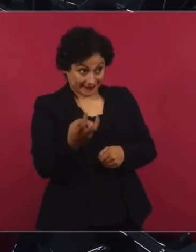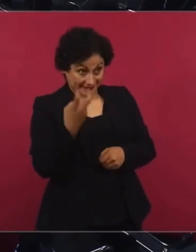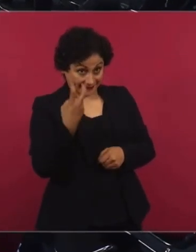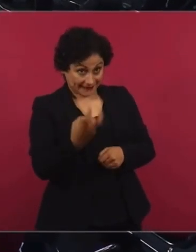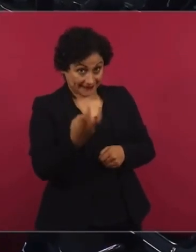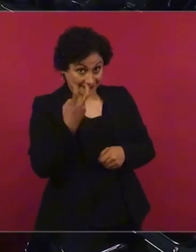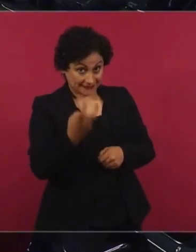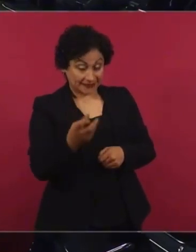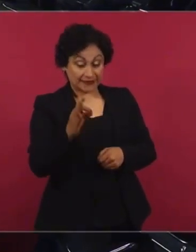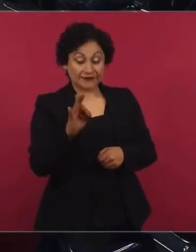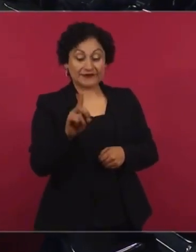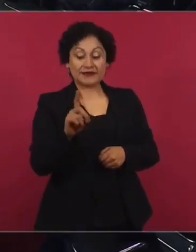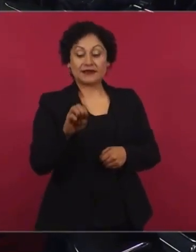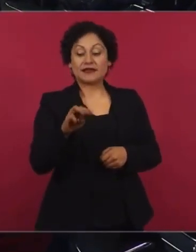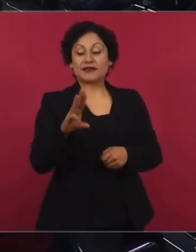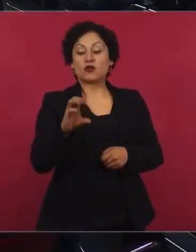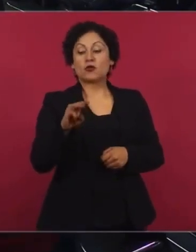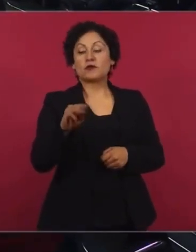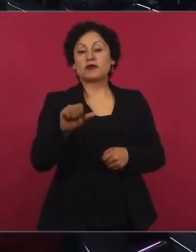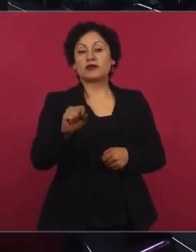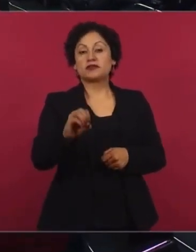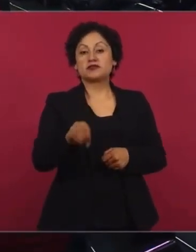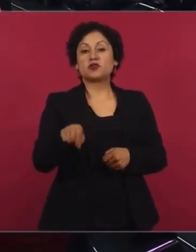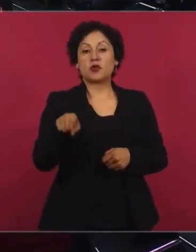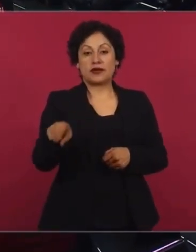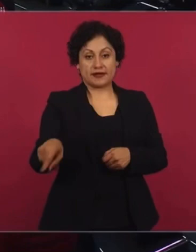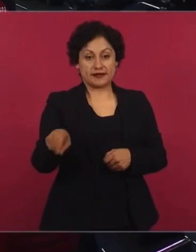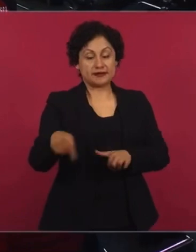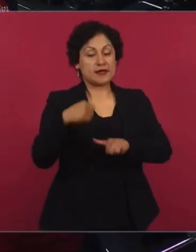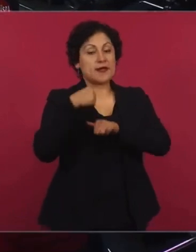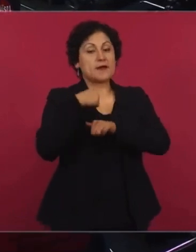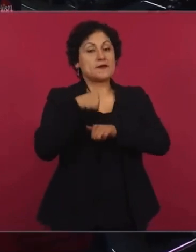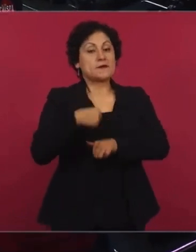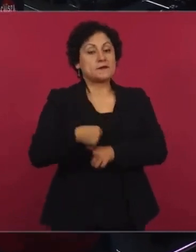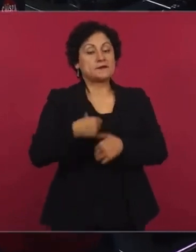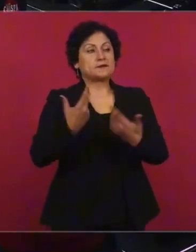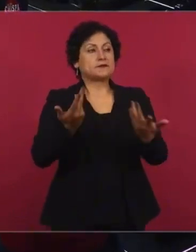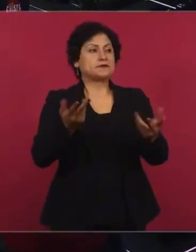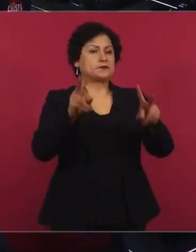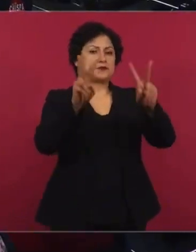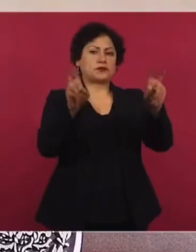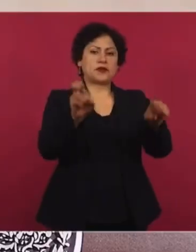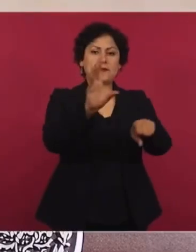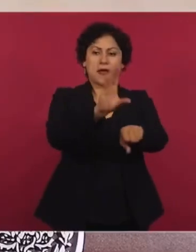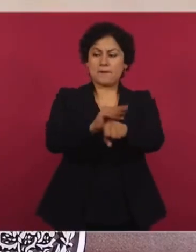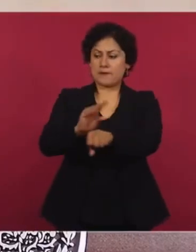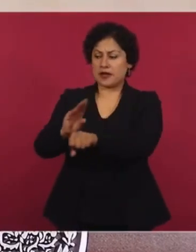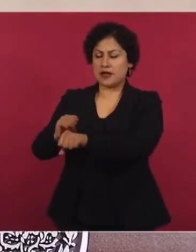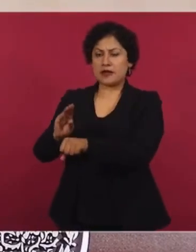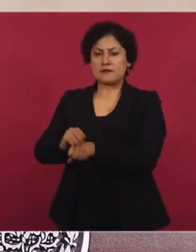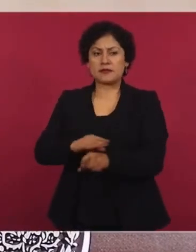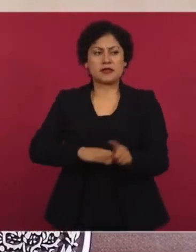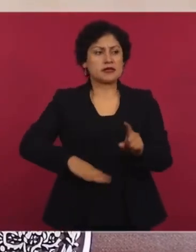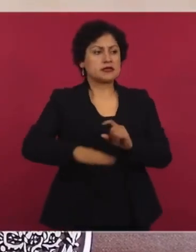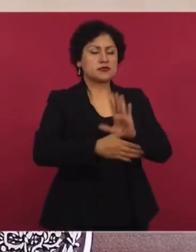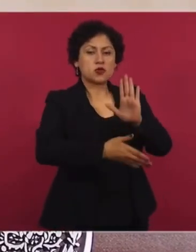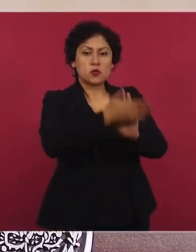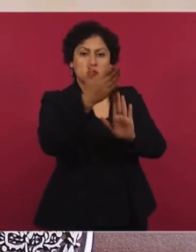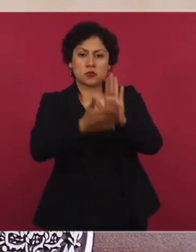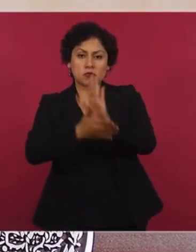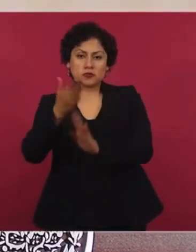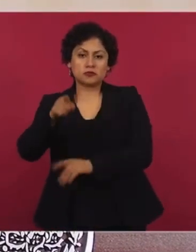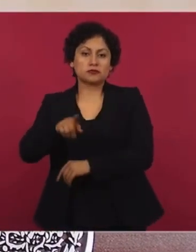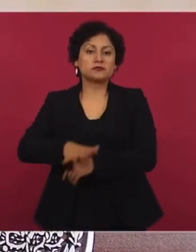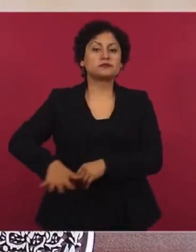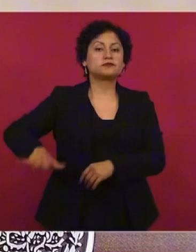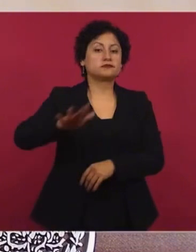de manejar todo lo que era uso de suelo en Santa Fe, el